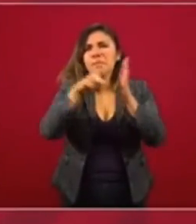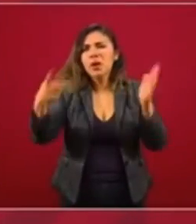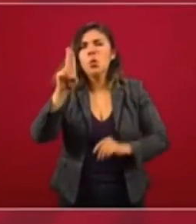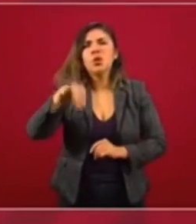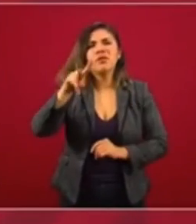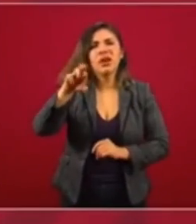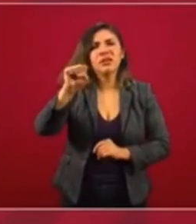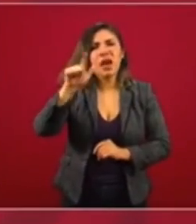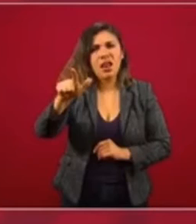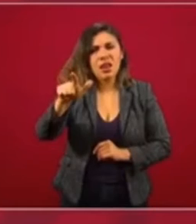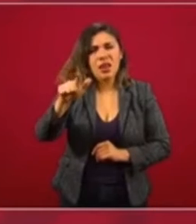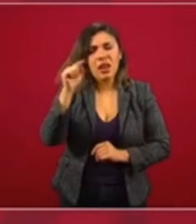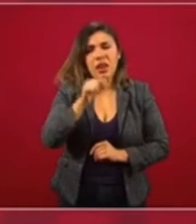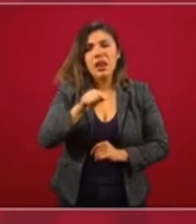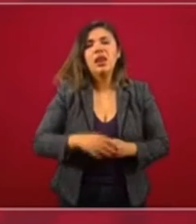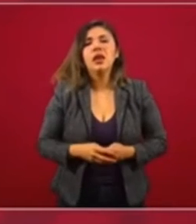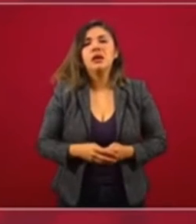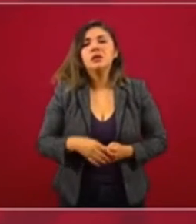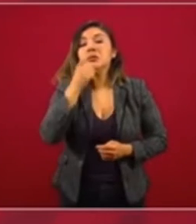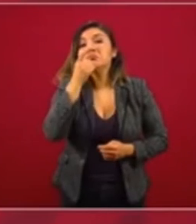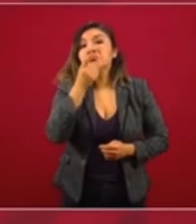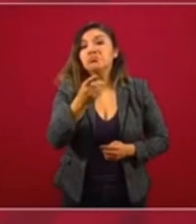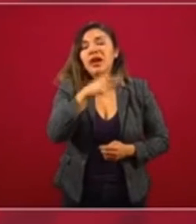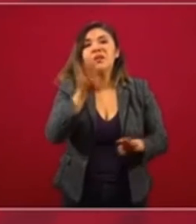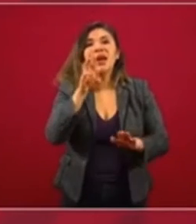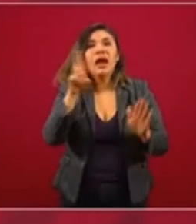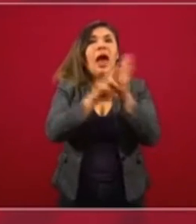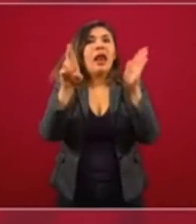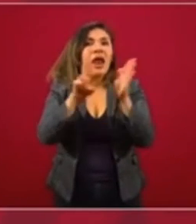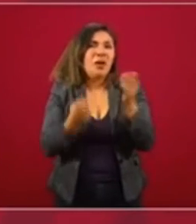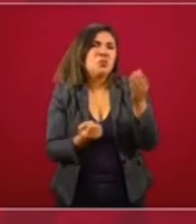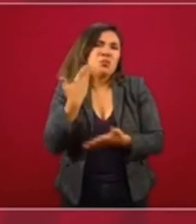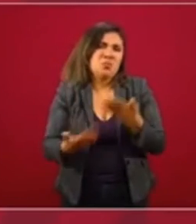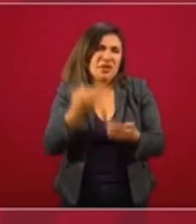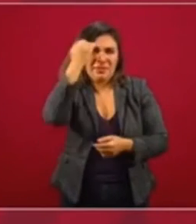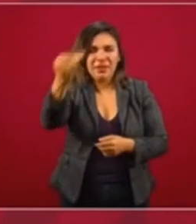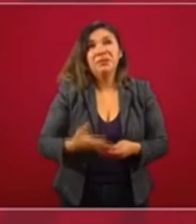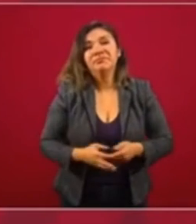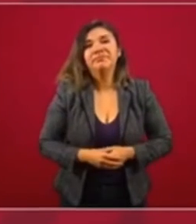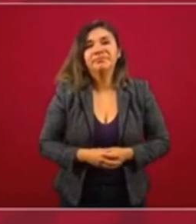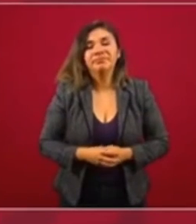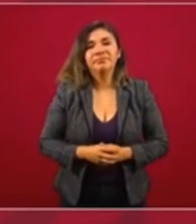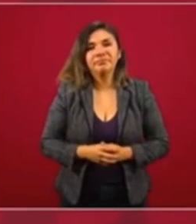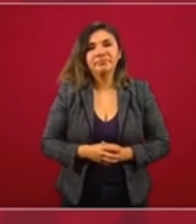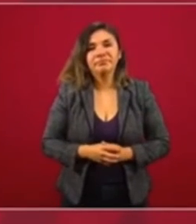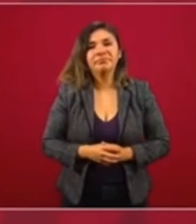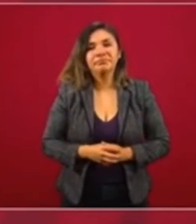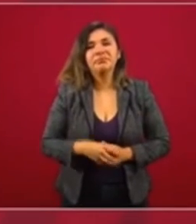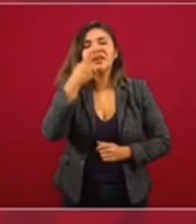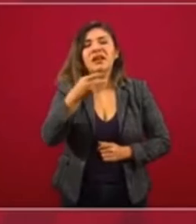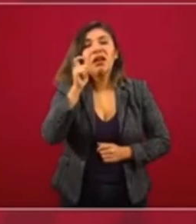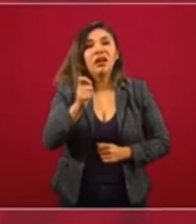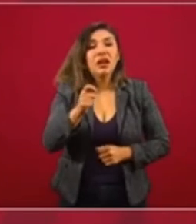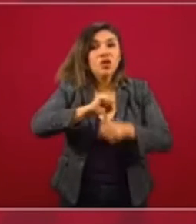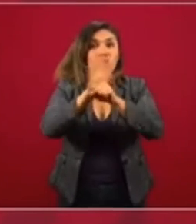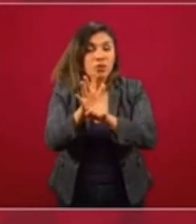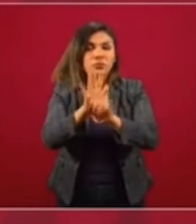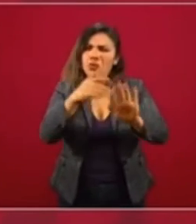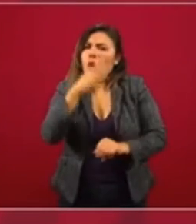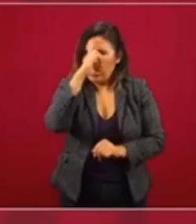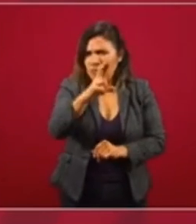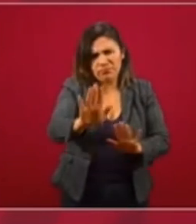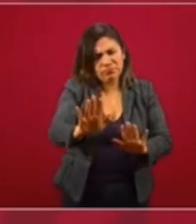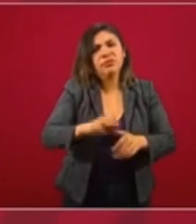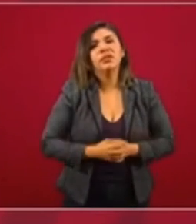que es como la alarma moderna acerca de la pandemia. Con todo respeto,